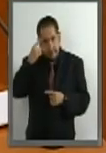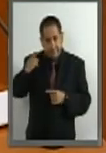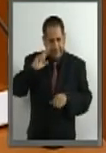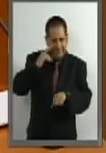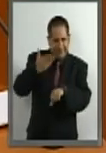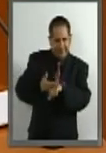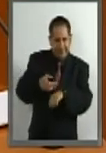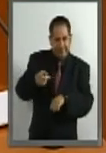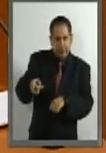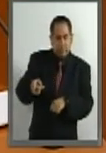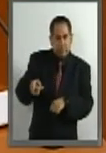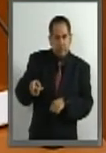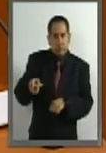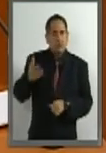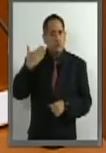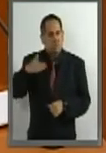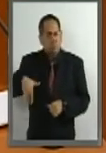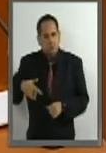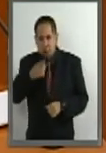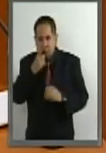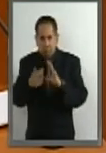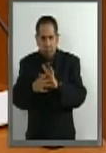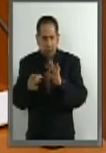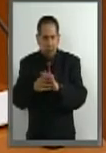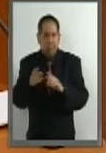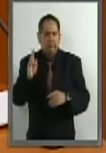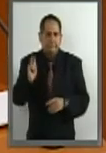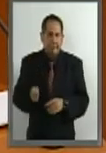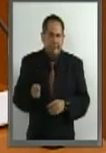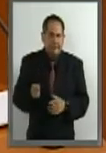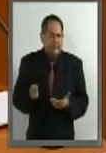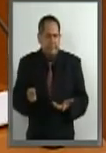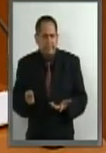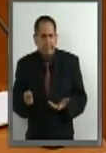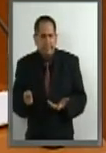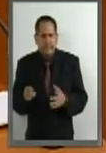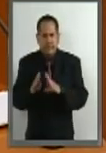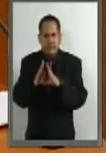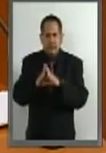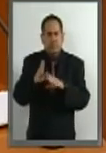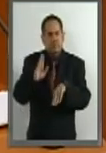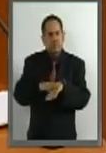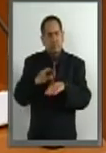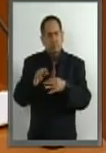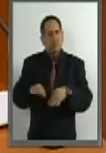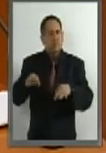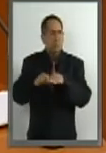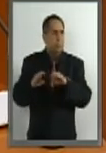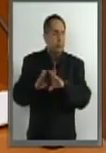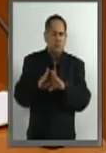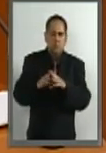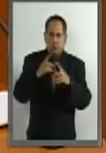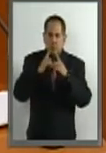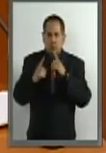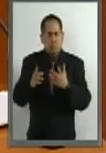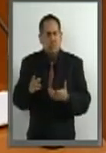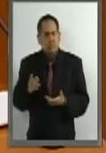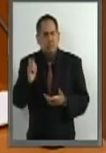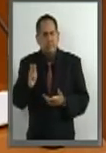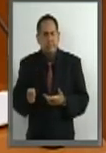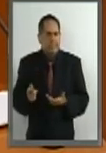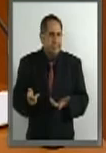responsabilidad, como ya hemos precisado, pues mantiene una especie de